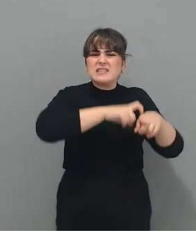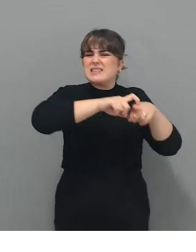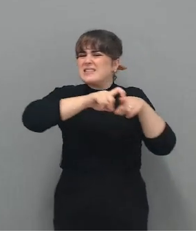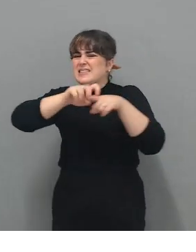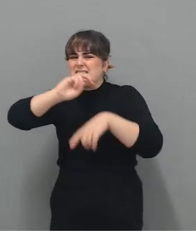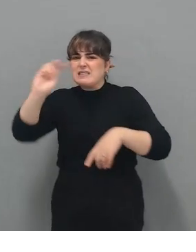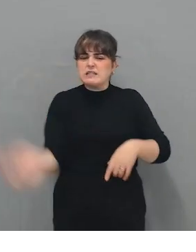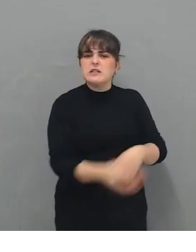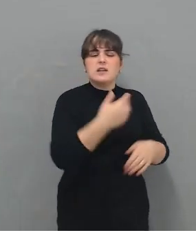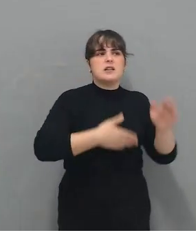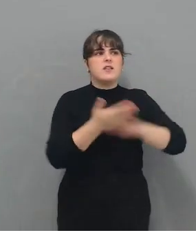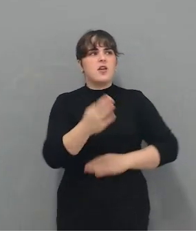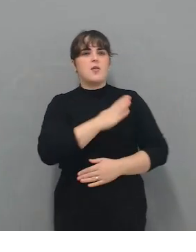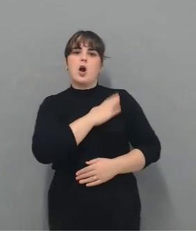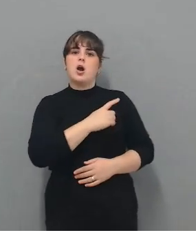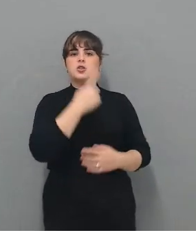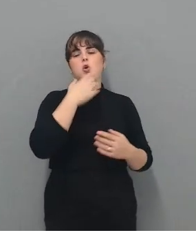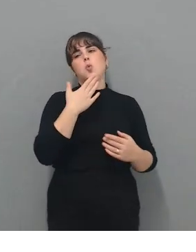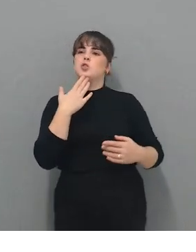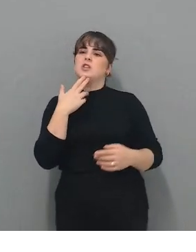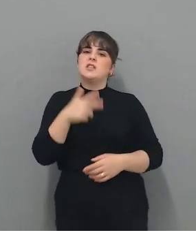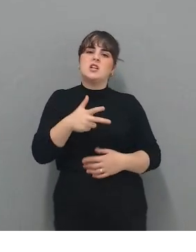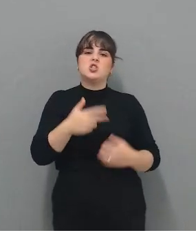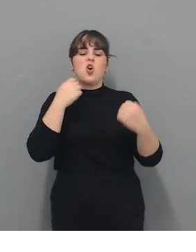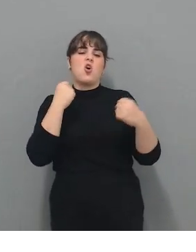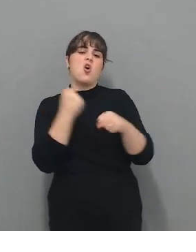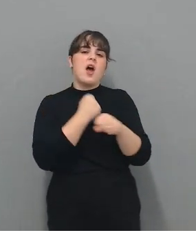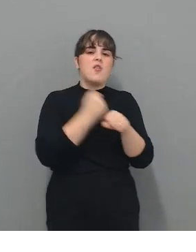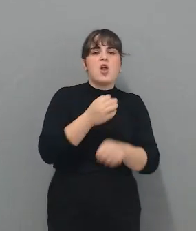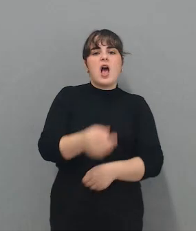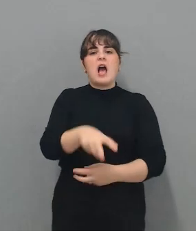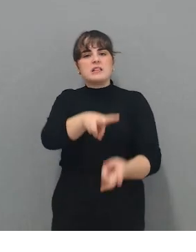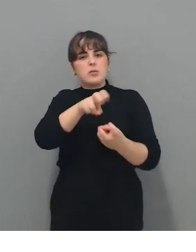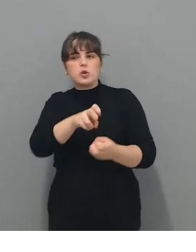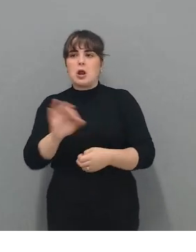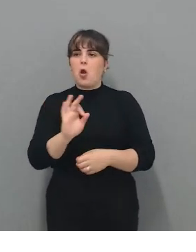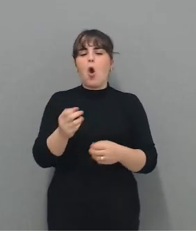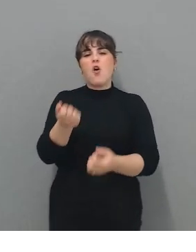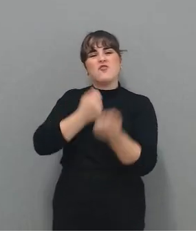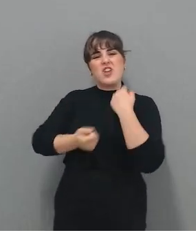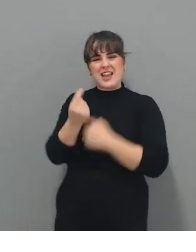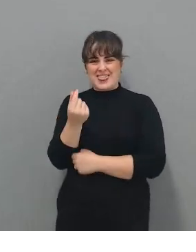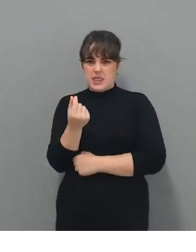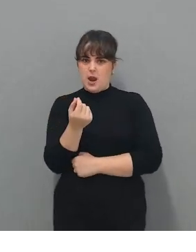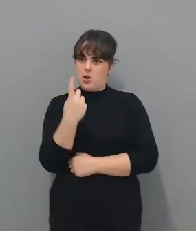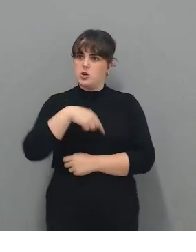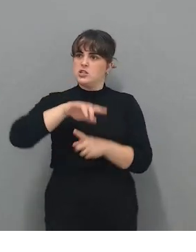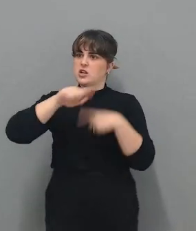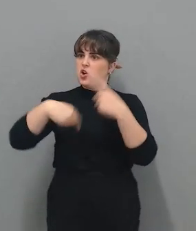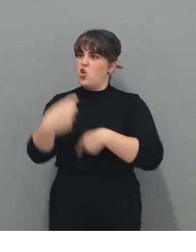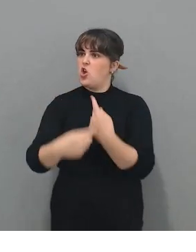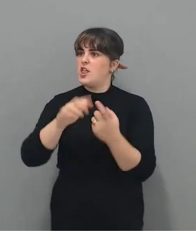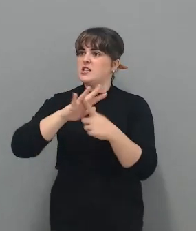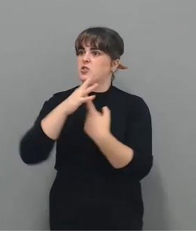salgan de bachiller sabiendo derecho laboral o derecho tributario, derecho financiero. Algo básico. Que sepan a lo que se enfrentan. Que si a lo mejor